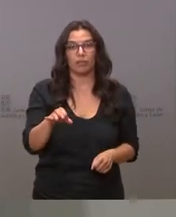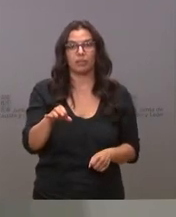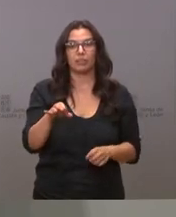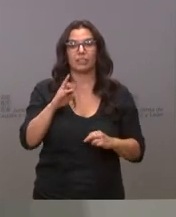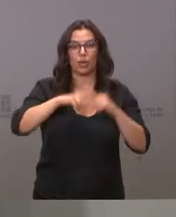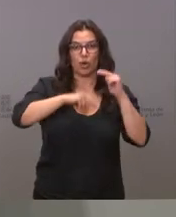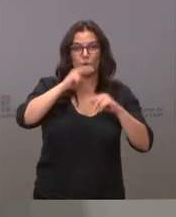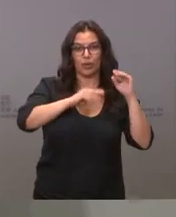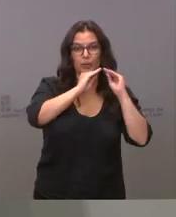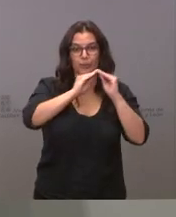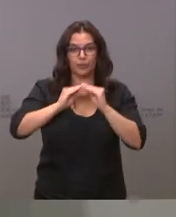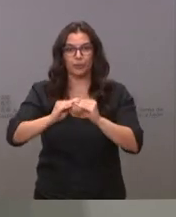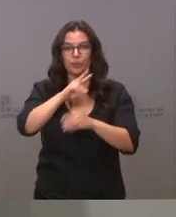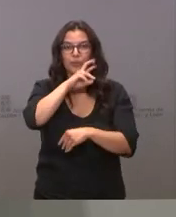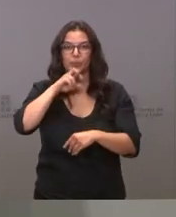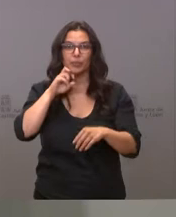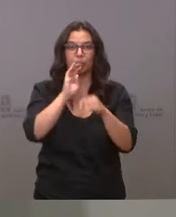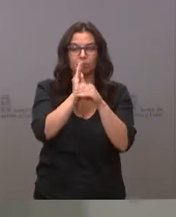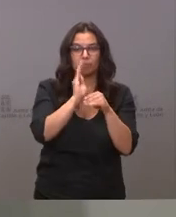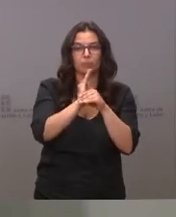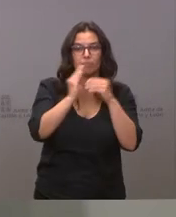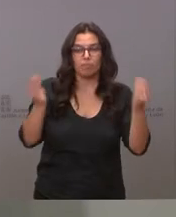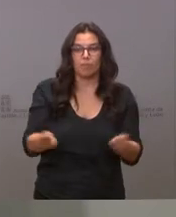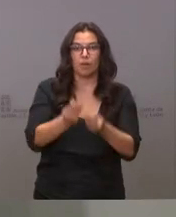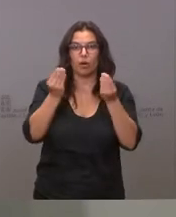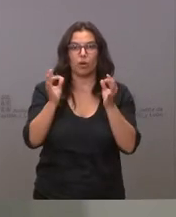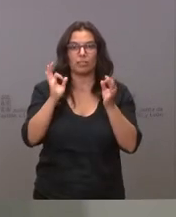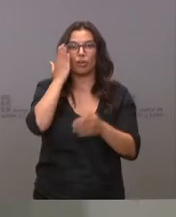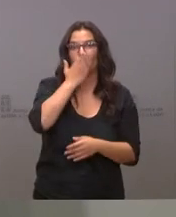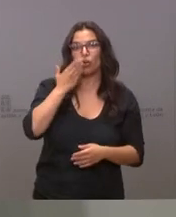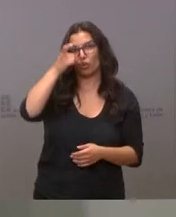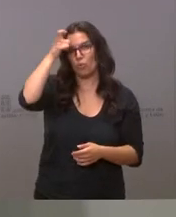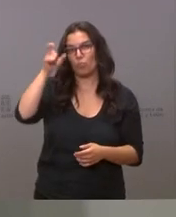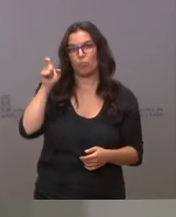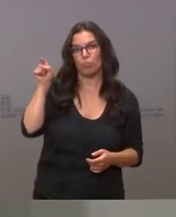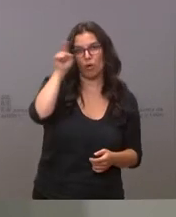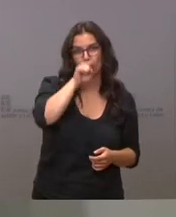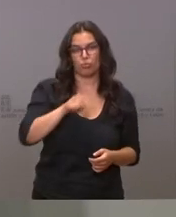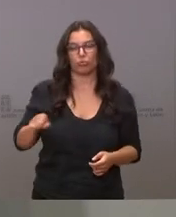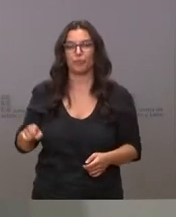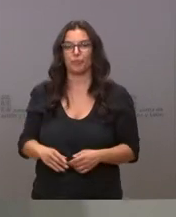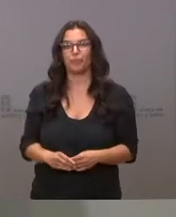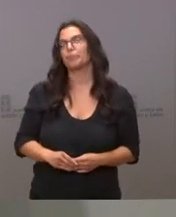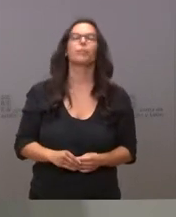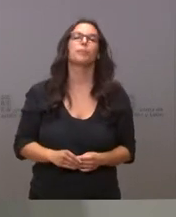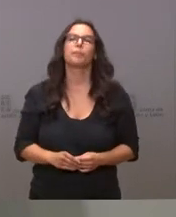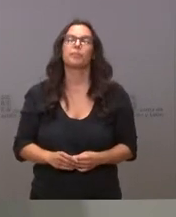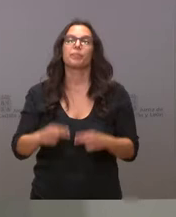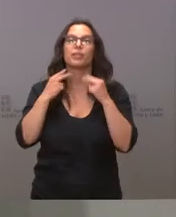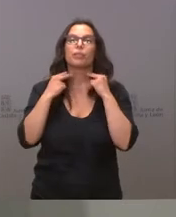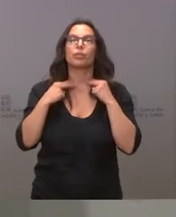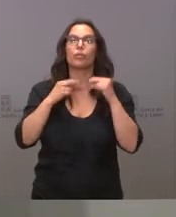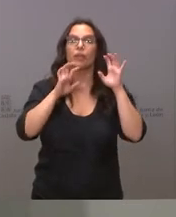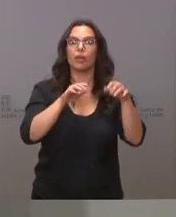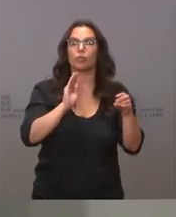de reparación, conservación y mejora en los colegios rurales de nuestra comunidad. La Diputación de